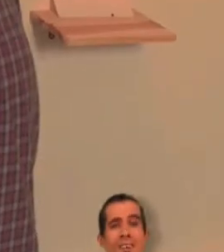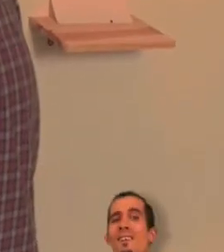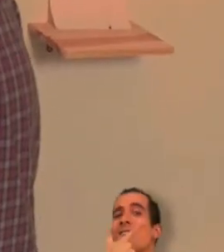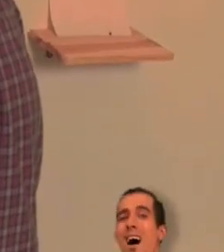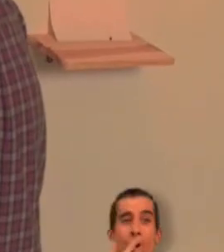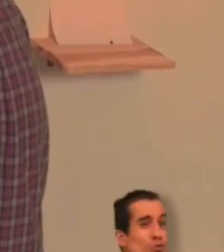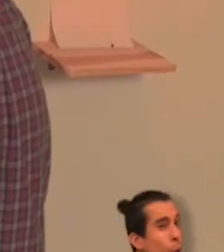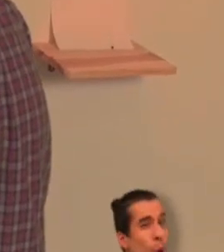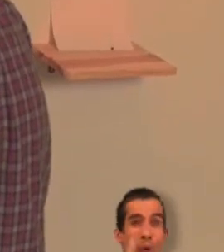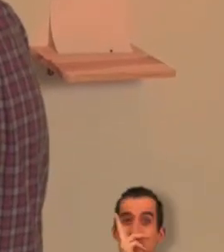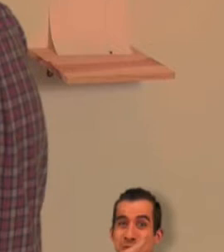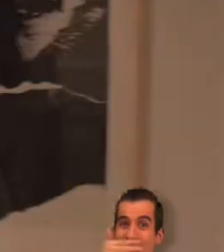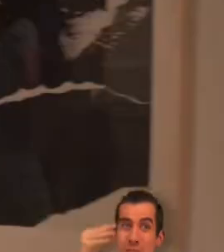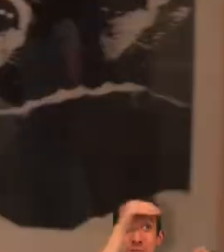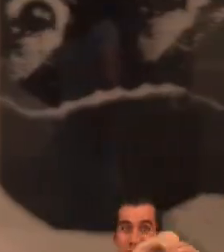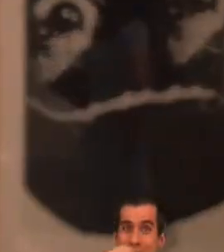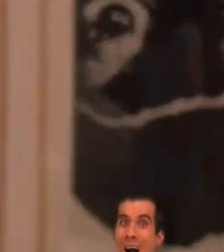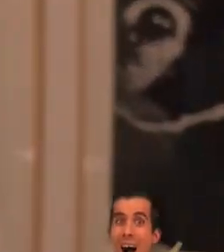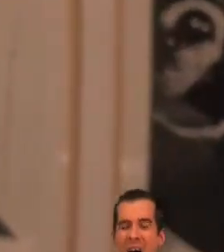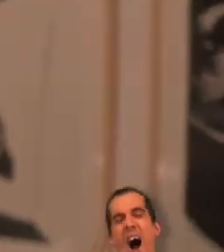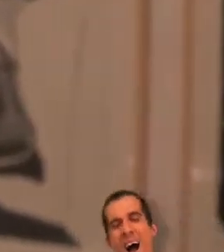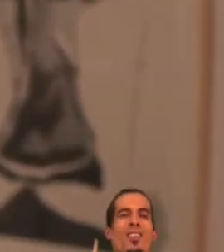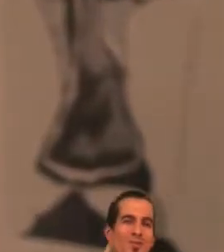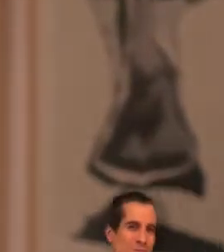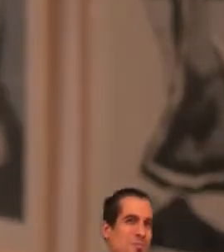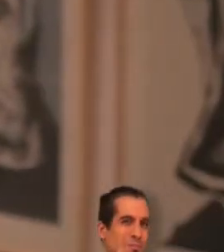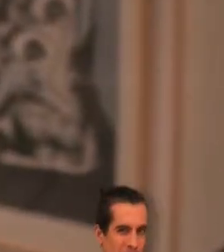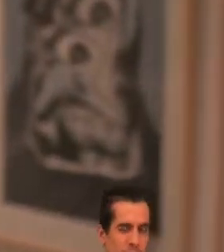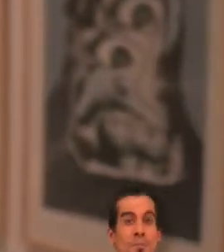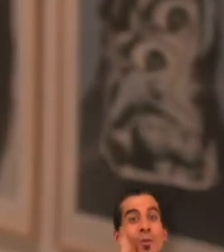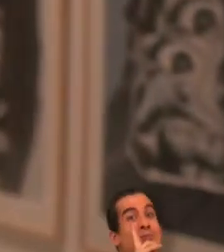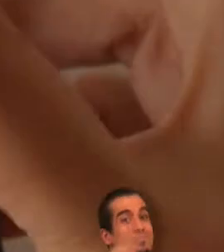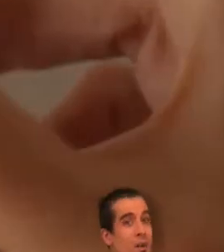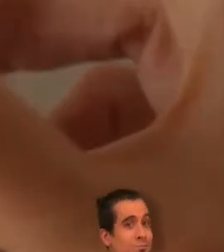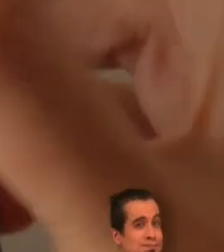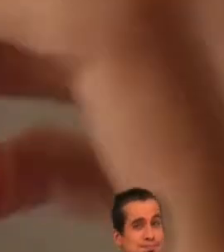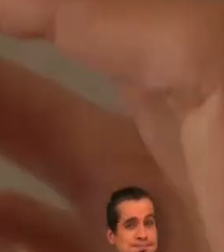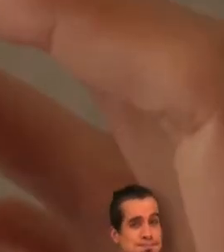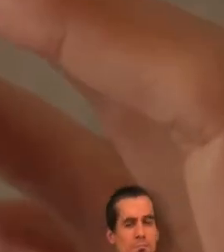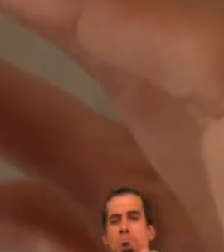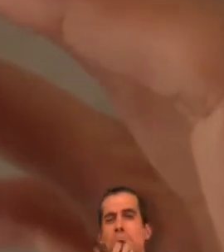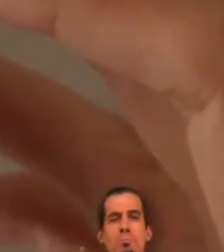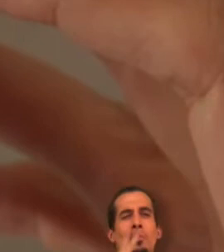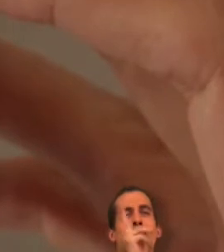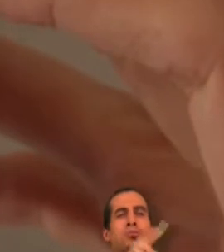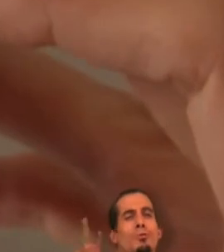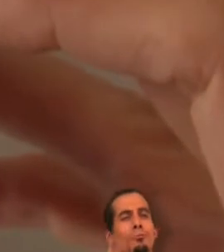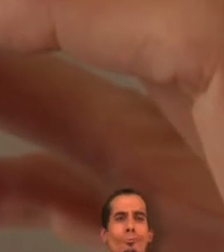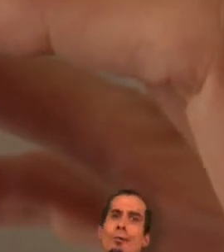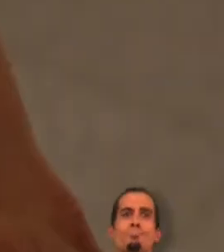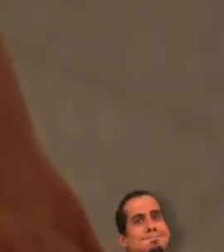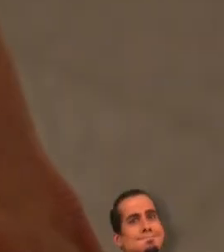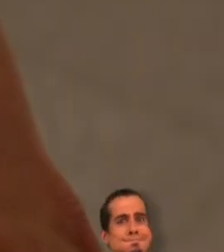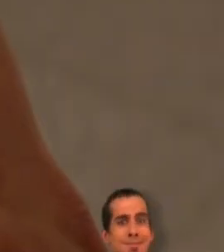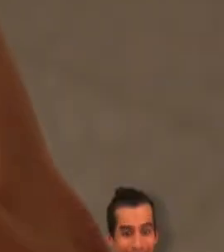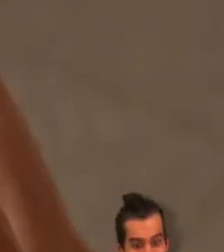lectura fácil todo el mundo puede disfrutar de todo el contenido del museo visita guiada además si